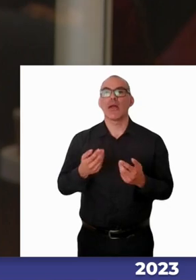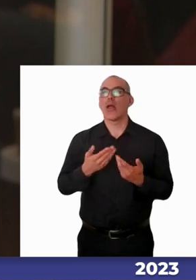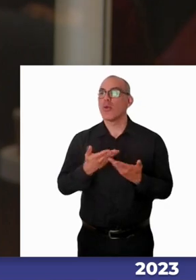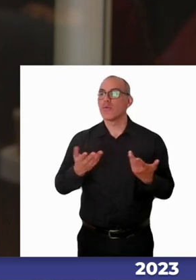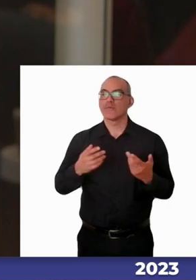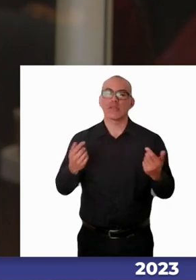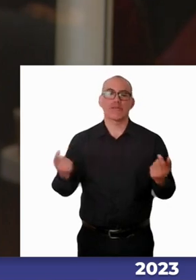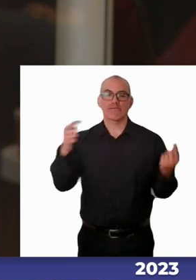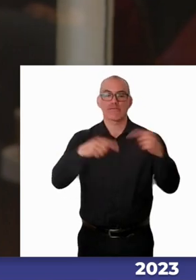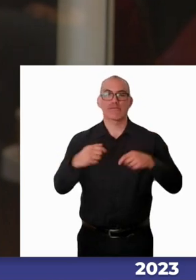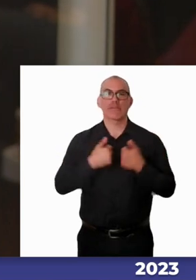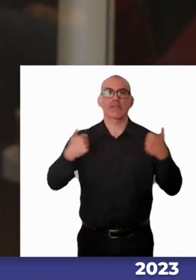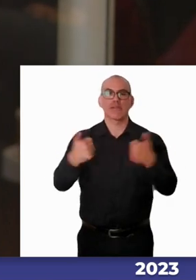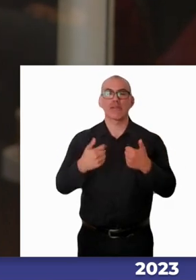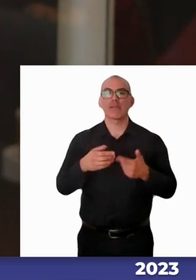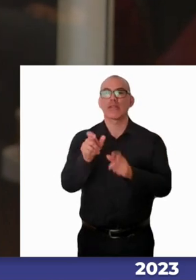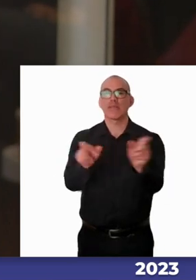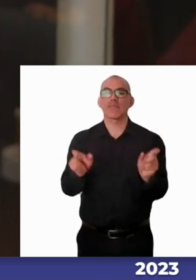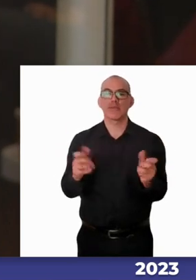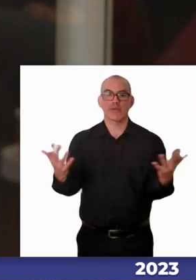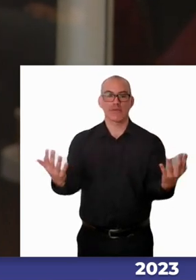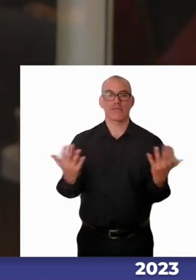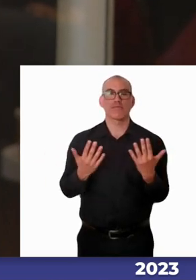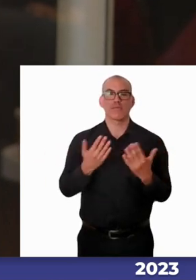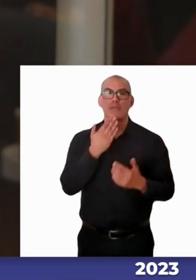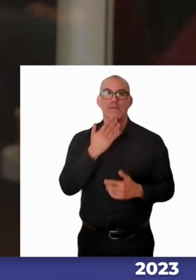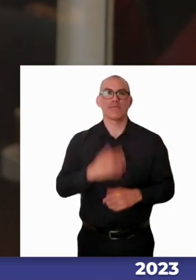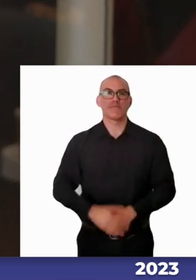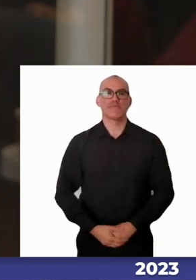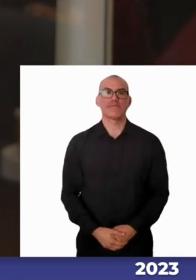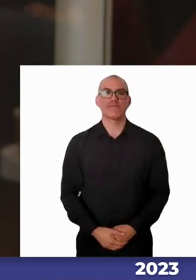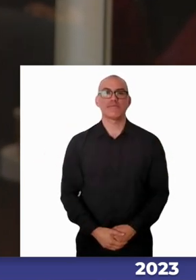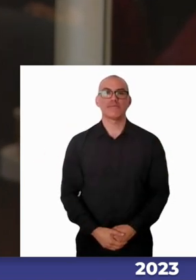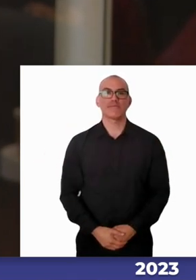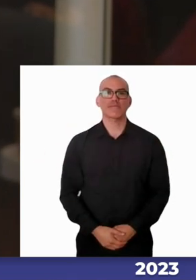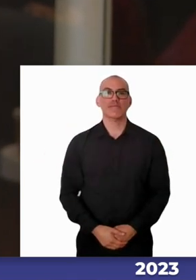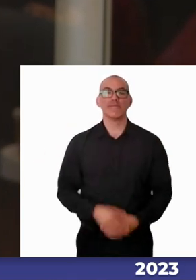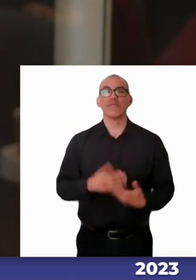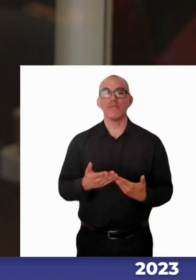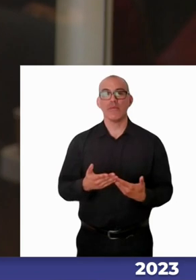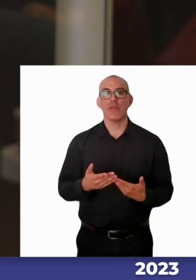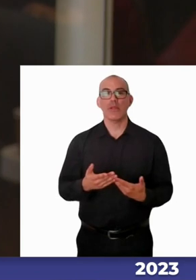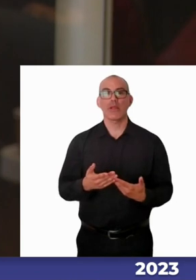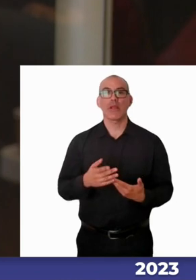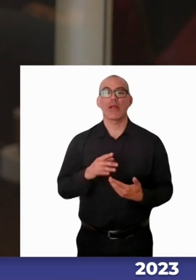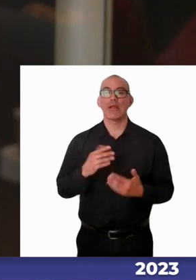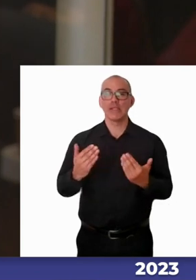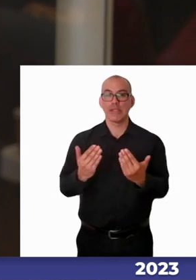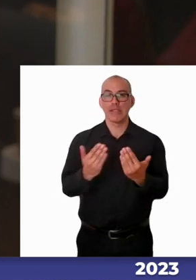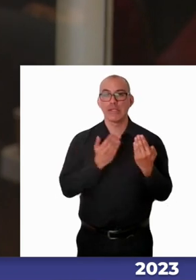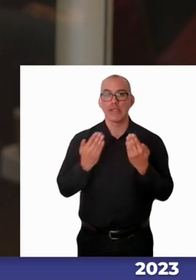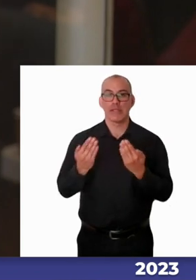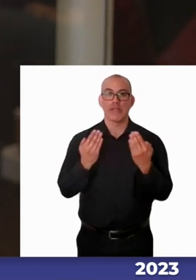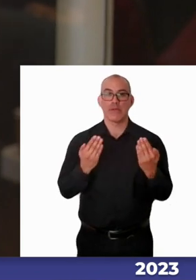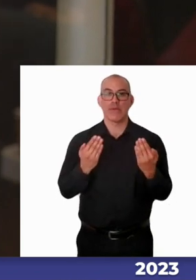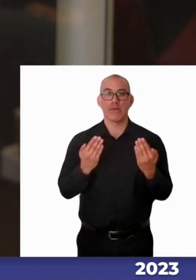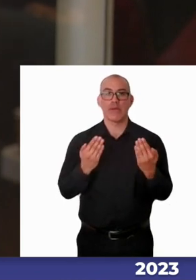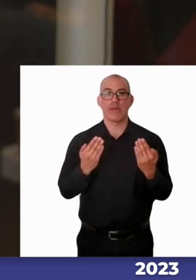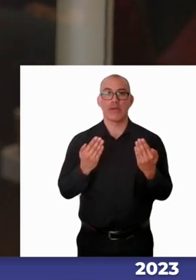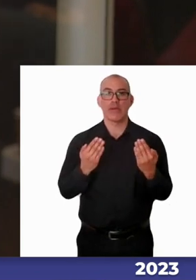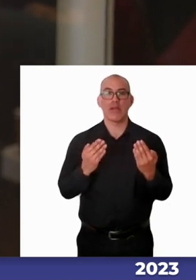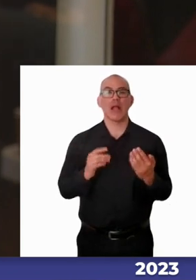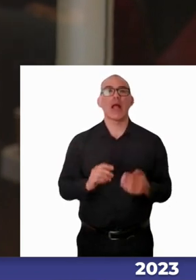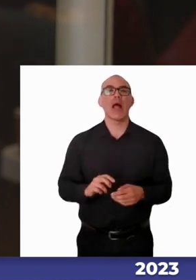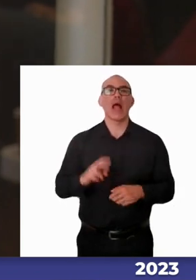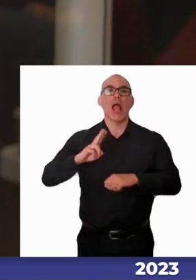público aquí presente. Junto con ello, saludar también a Vicente Becerra y Julio Pizarro,